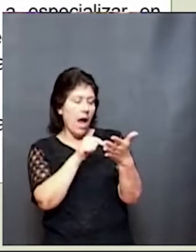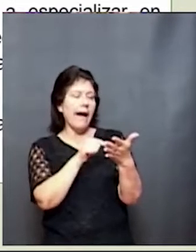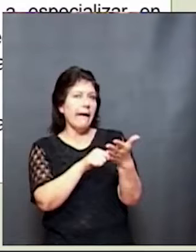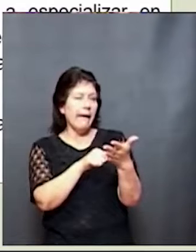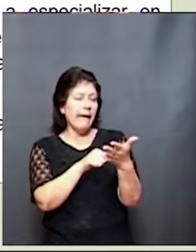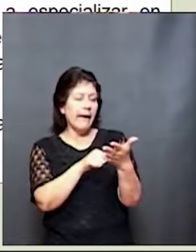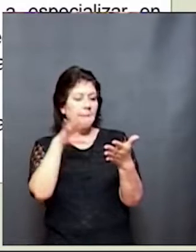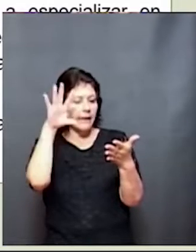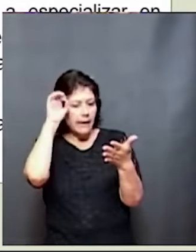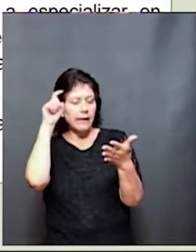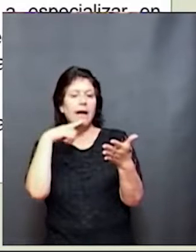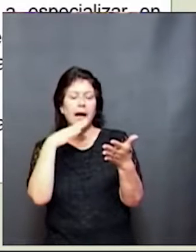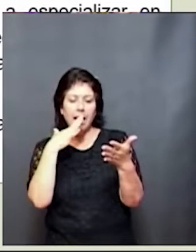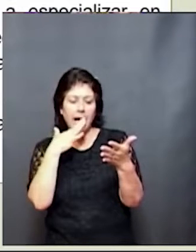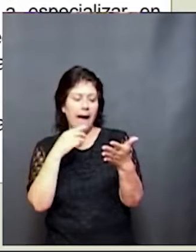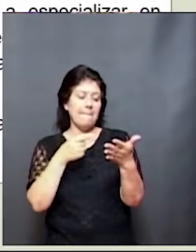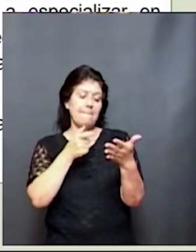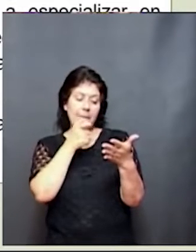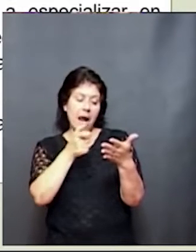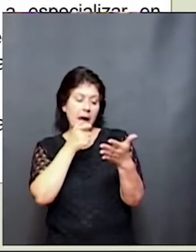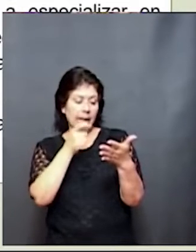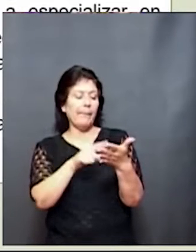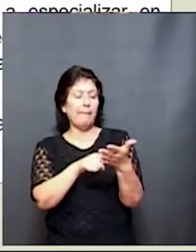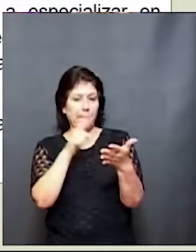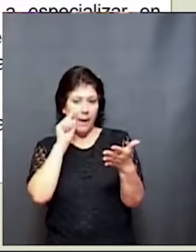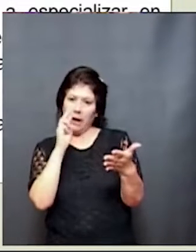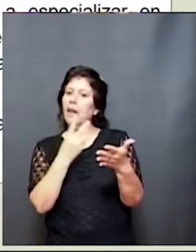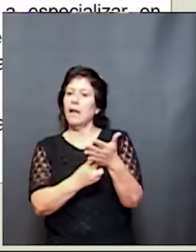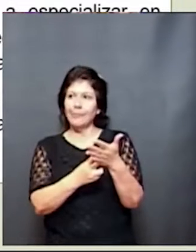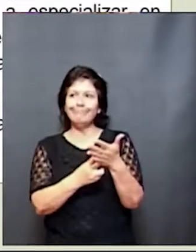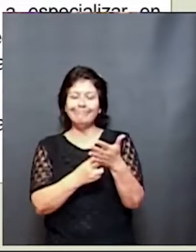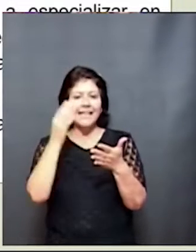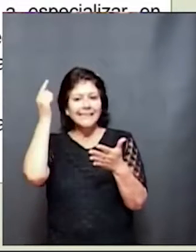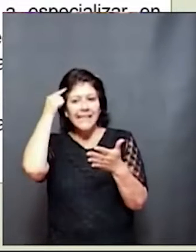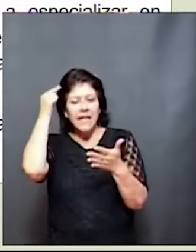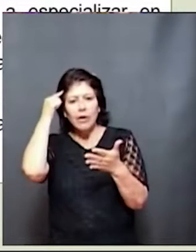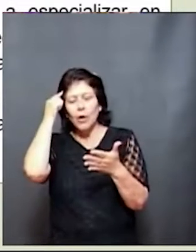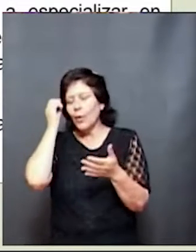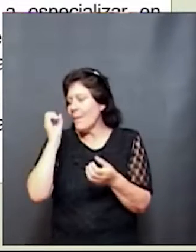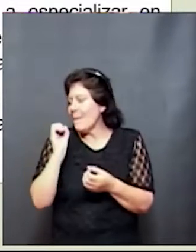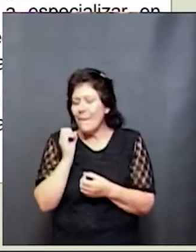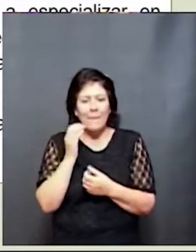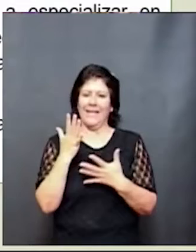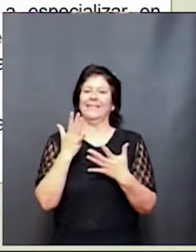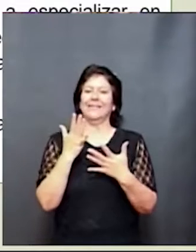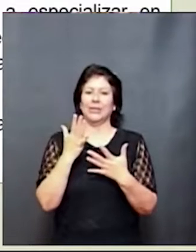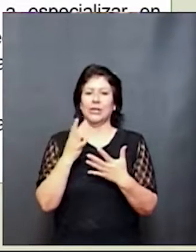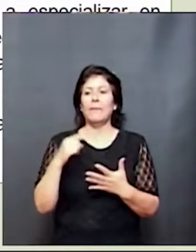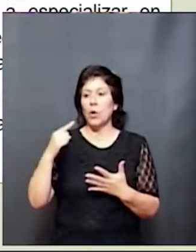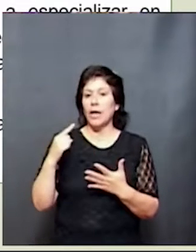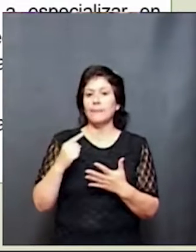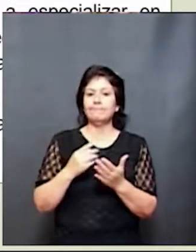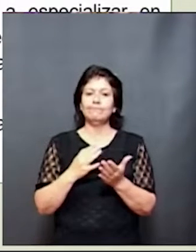a leer palabras, a reconocer palabras. Es maravilloso nuestro cerebro porque nos permite reconstruir espacios que